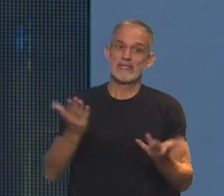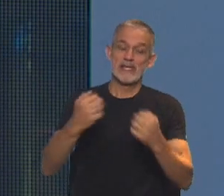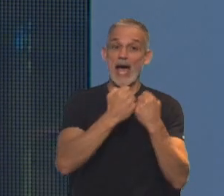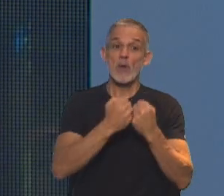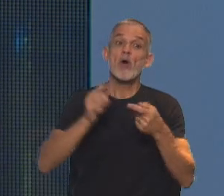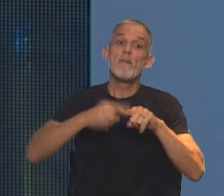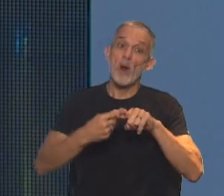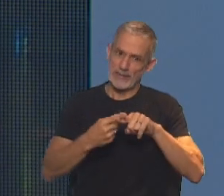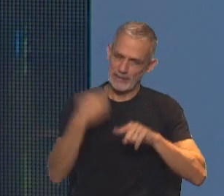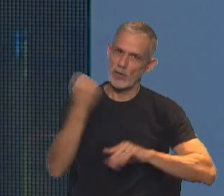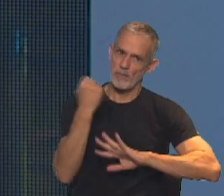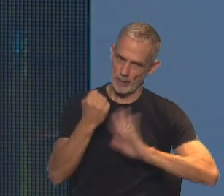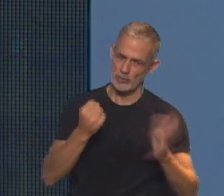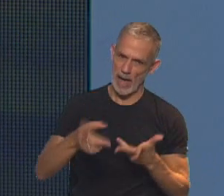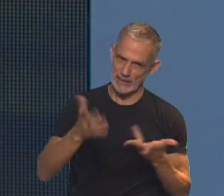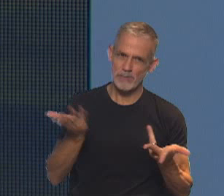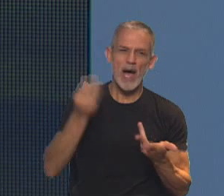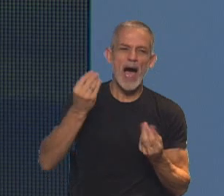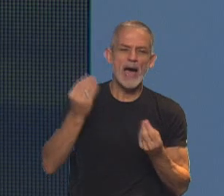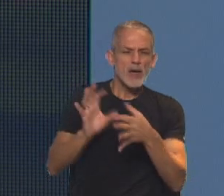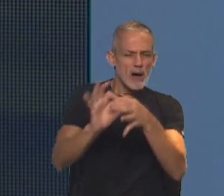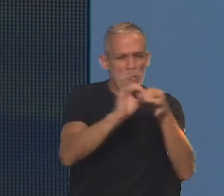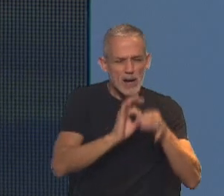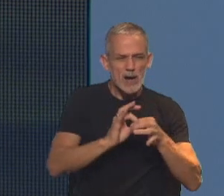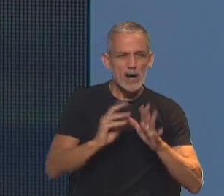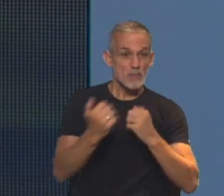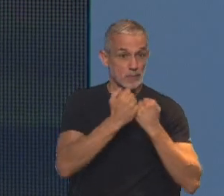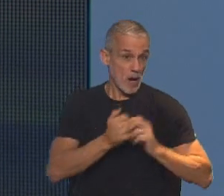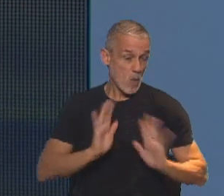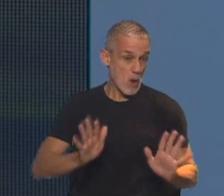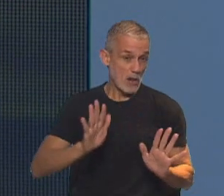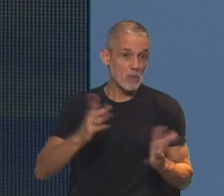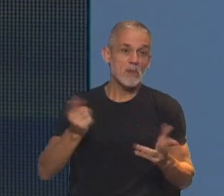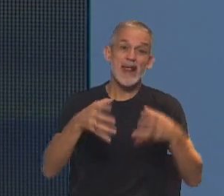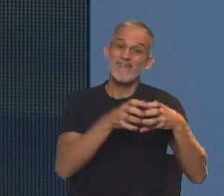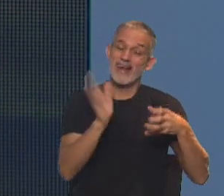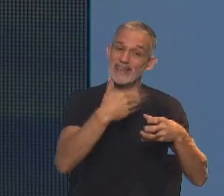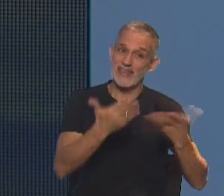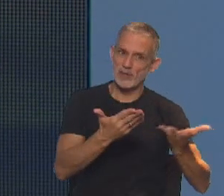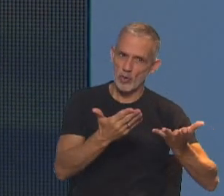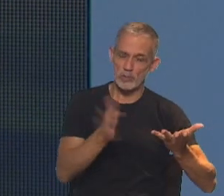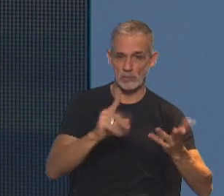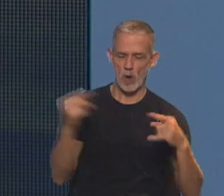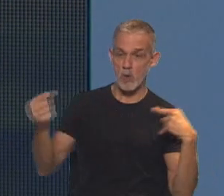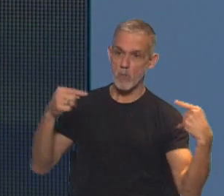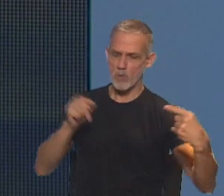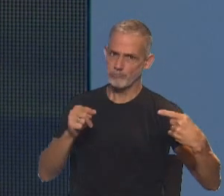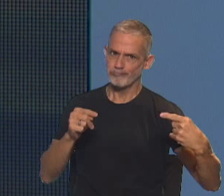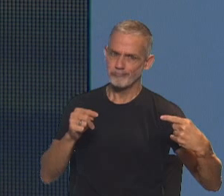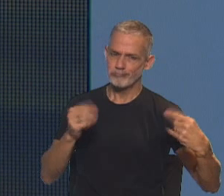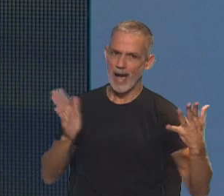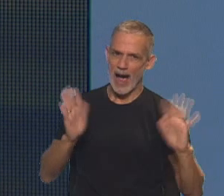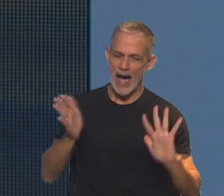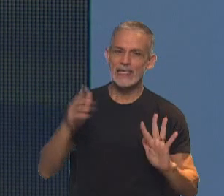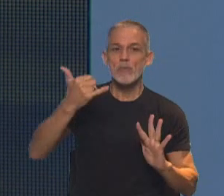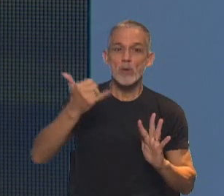político muy importante, porque habría unidad de criterios en este caso en el Frente de Todos, teniendo en cuenta las diferencias políticas que se vienen